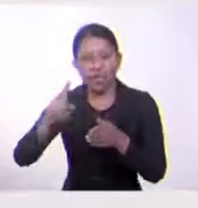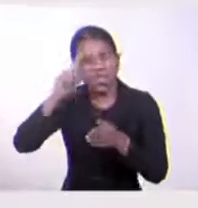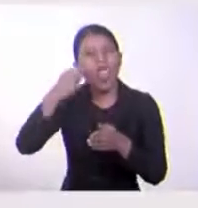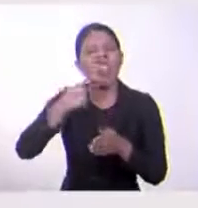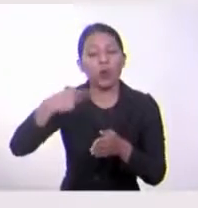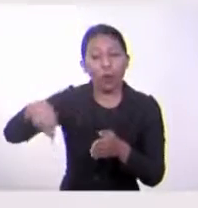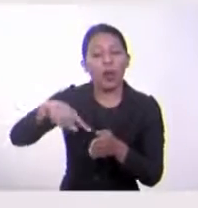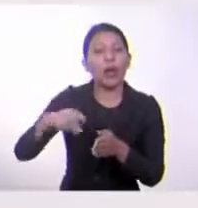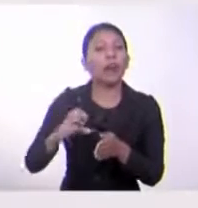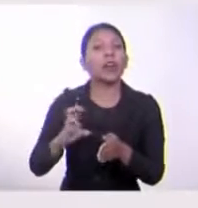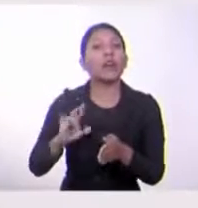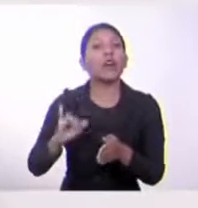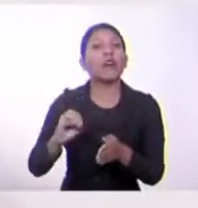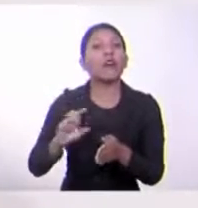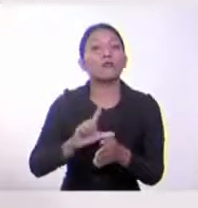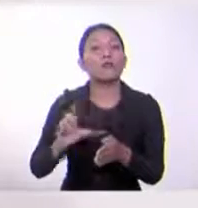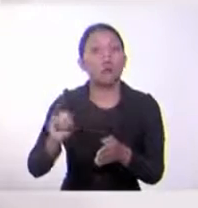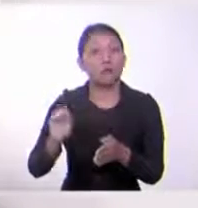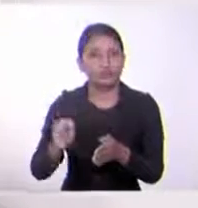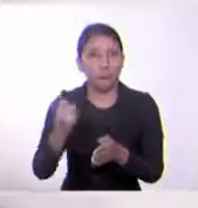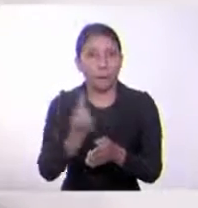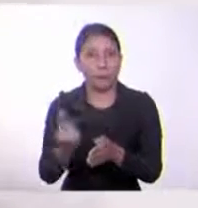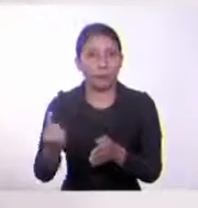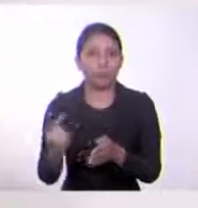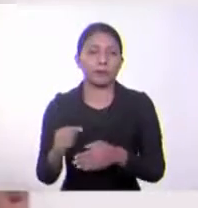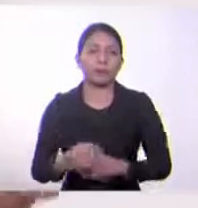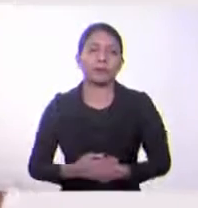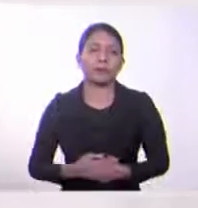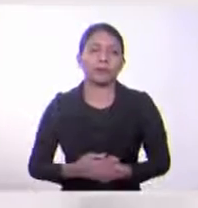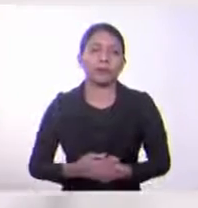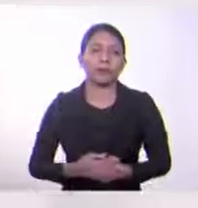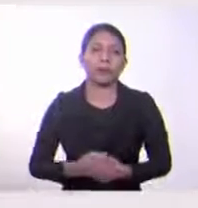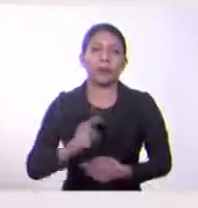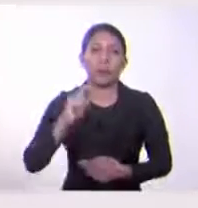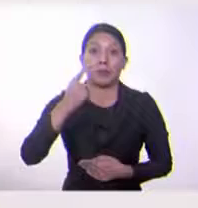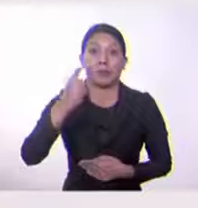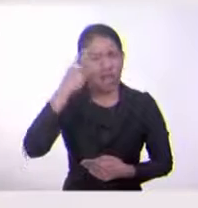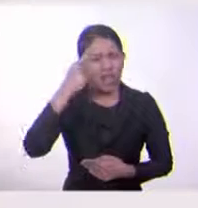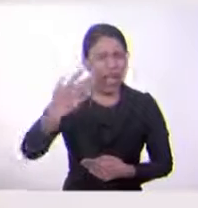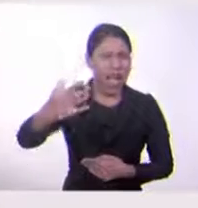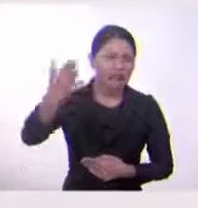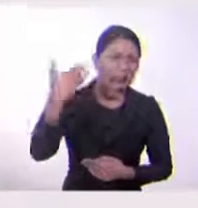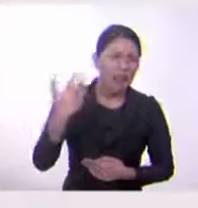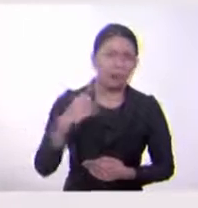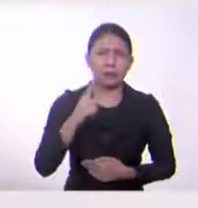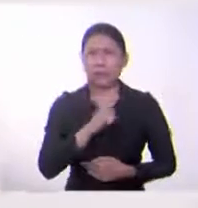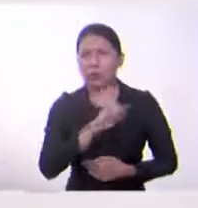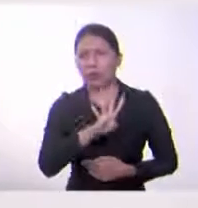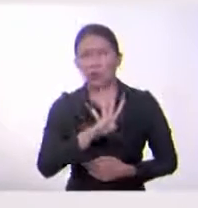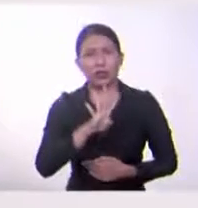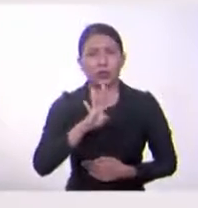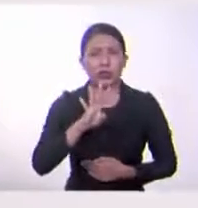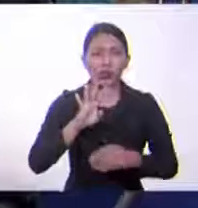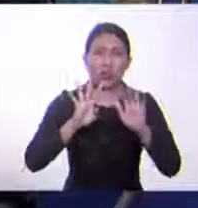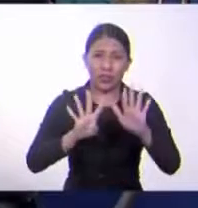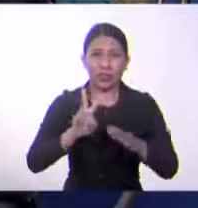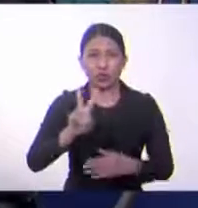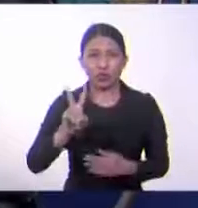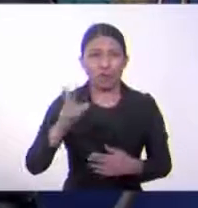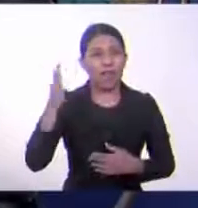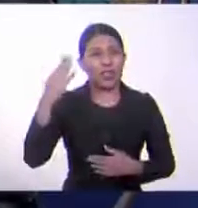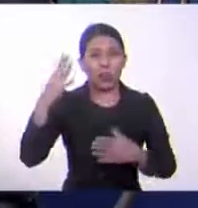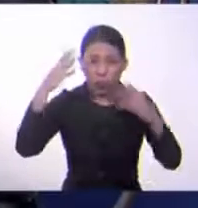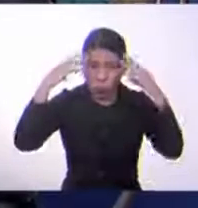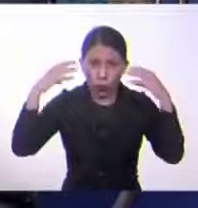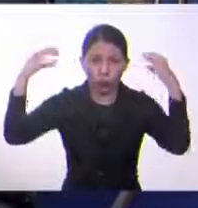Comienza después de la llegada de aquel señor en 1492, cuando hablábamos de Cristóbal